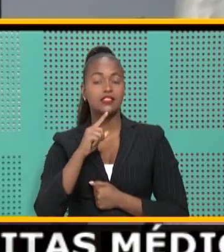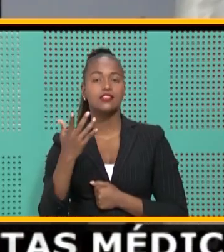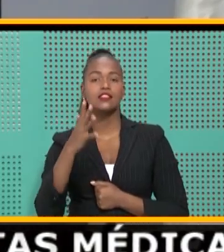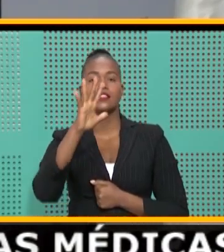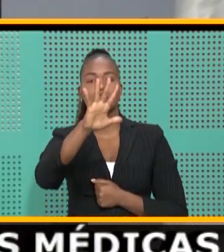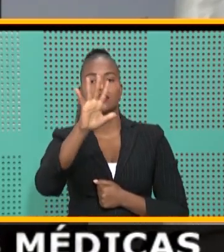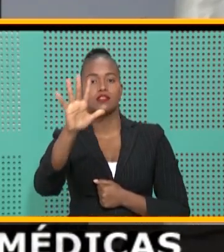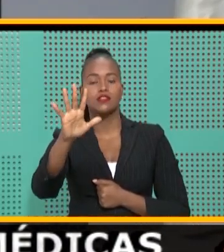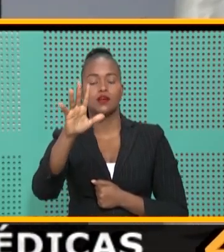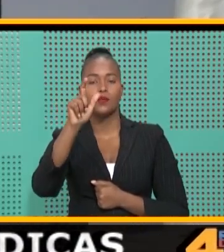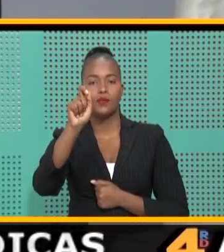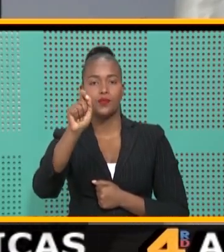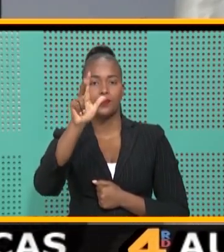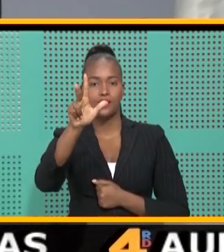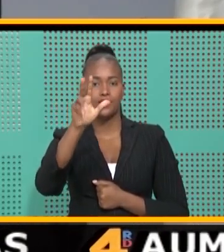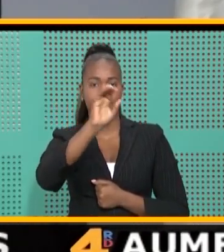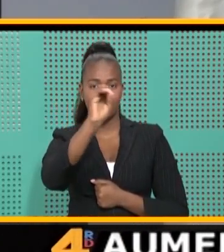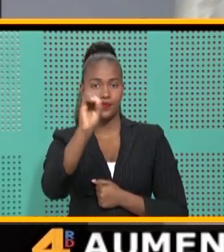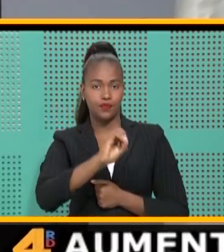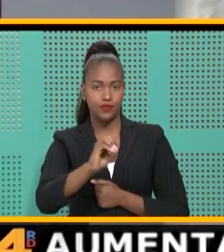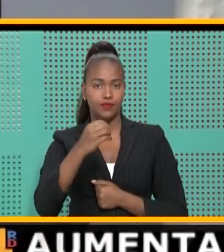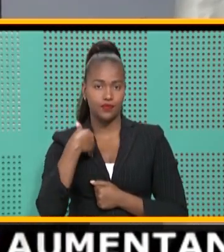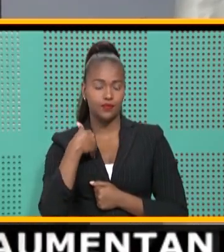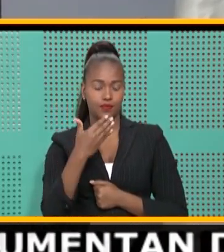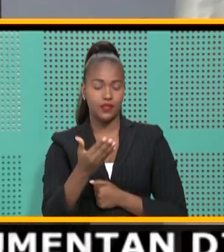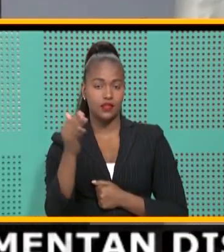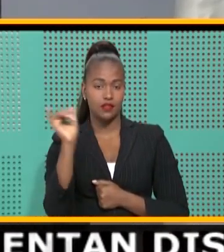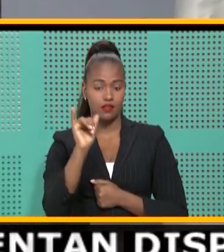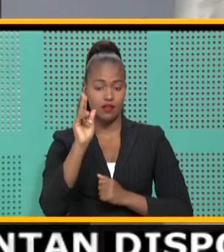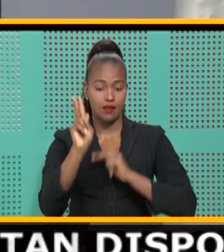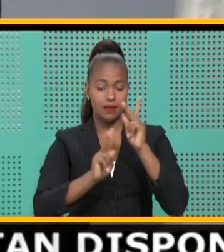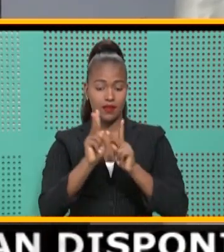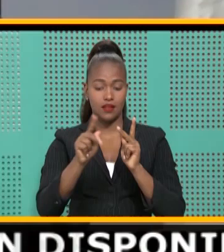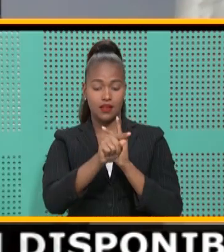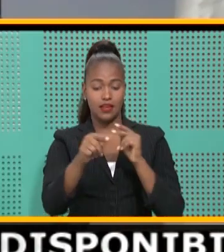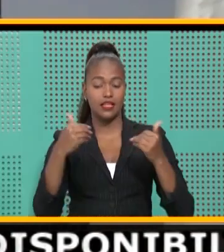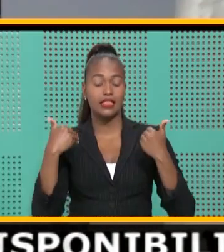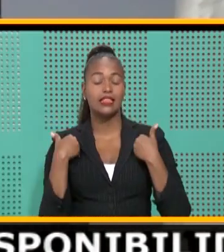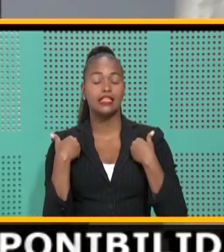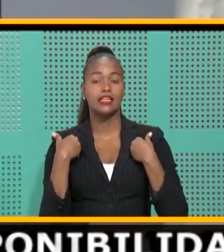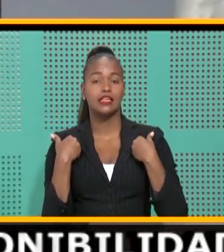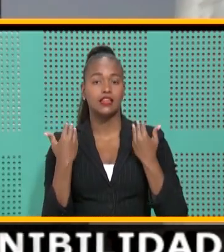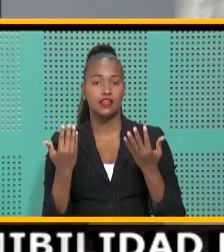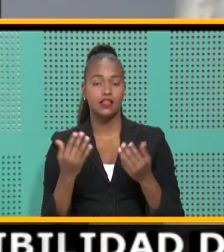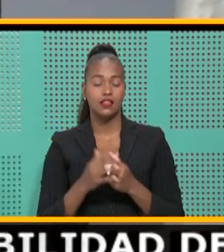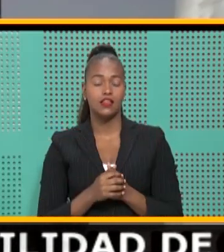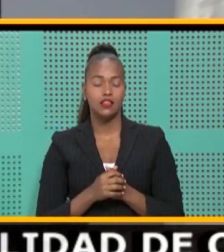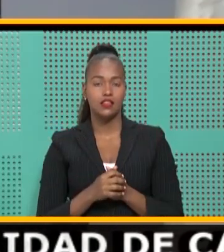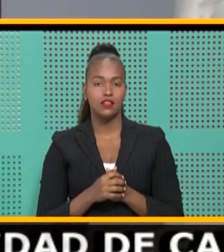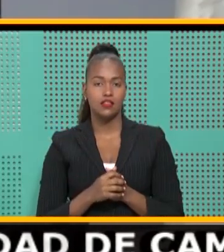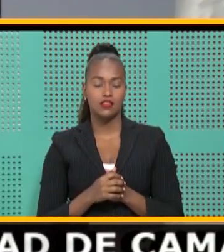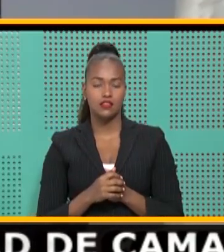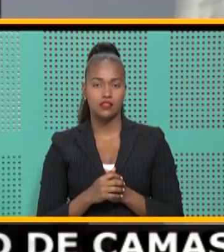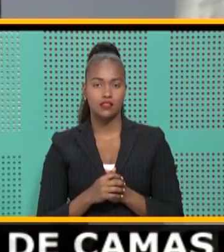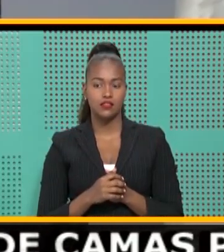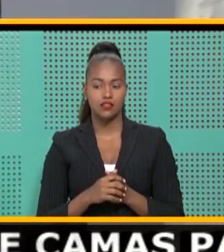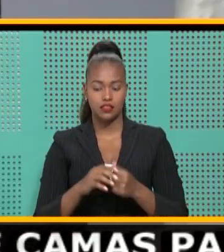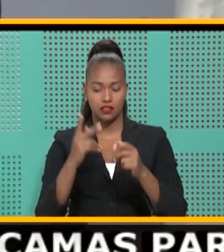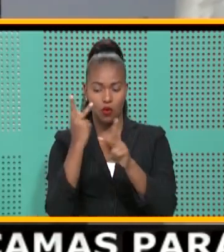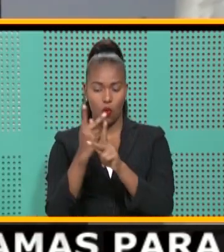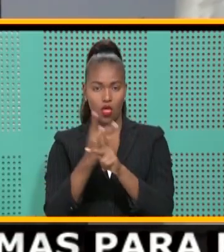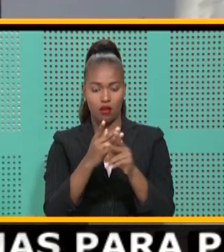55.3% de las personas que están en